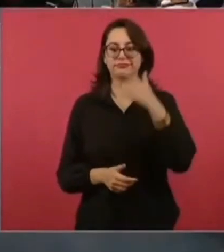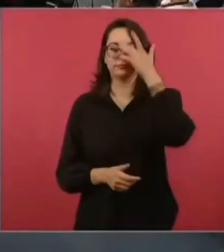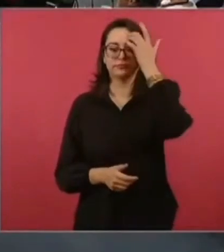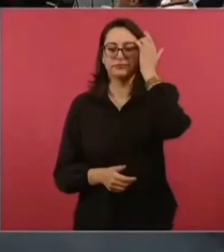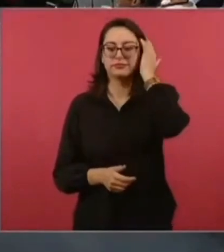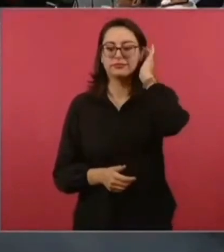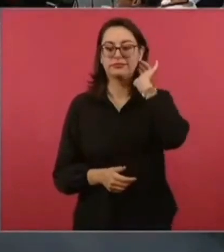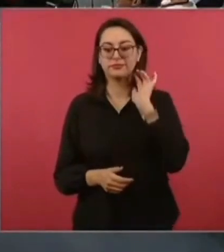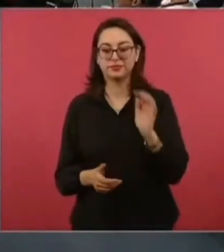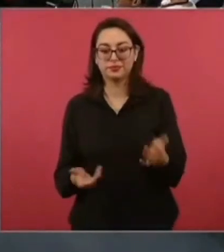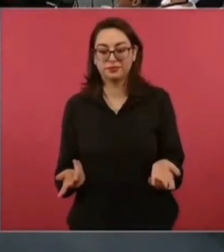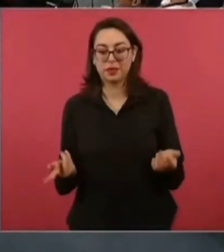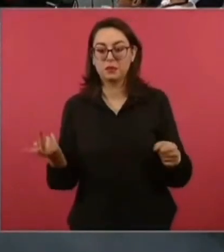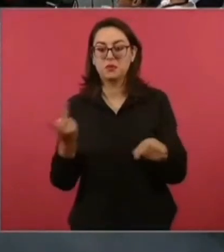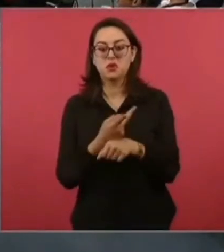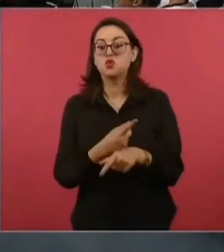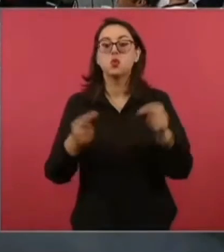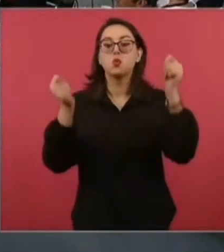Es la honestidad.